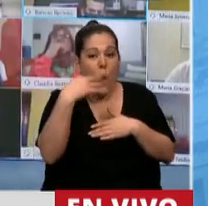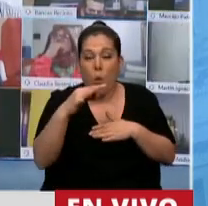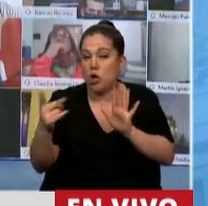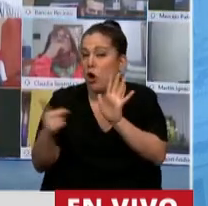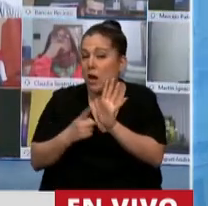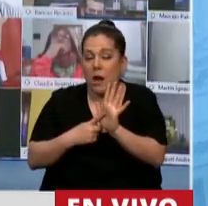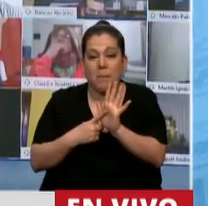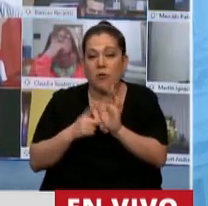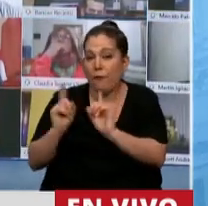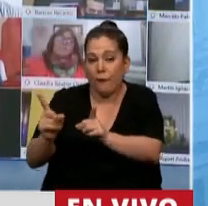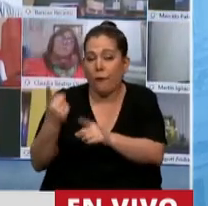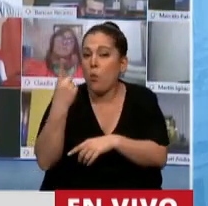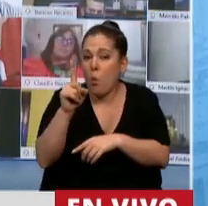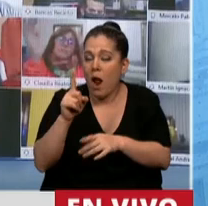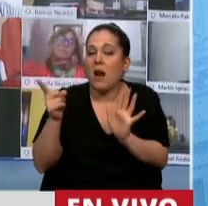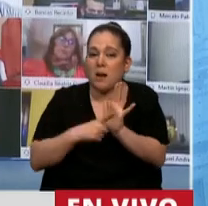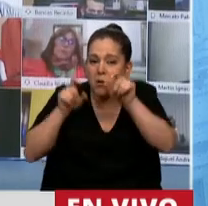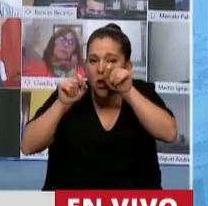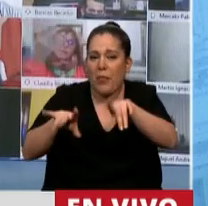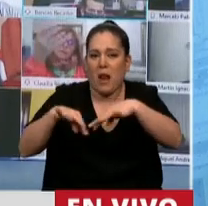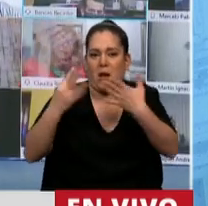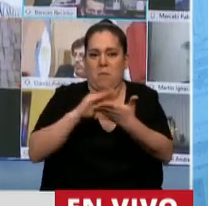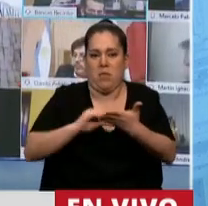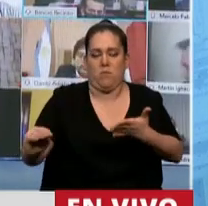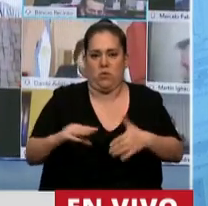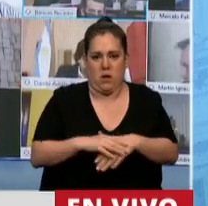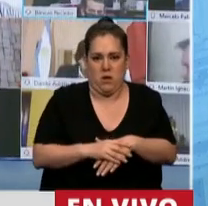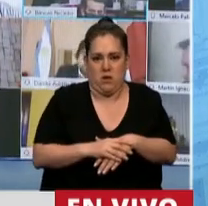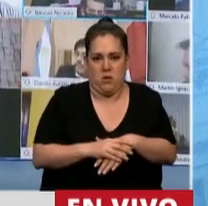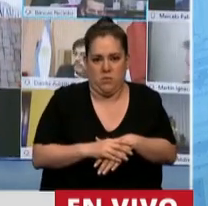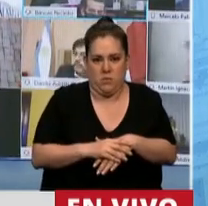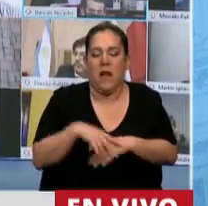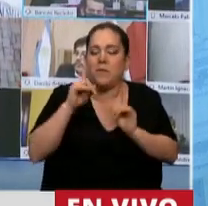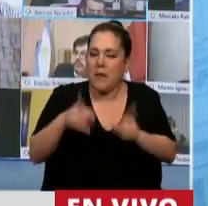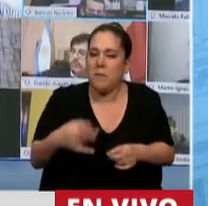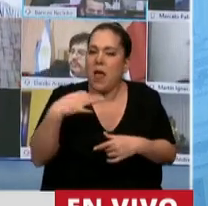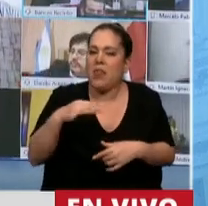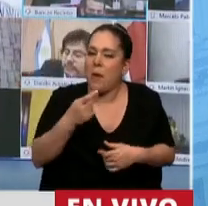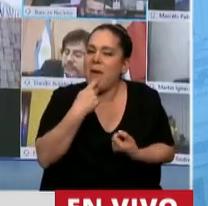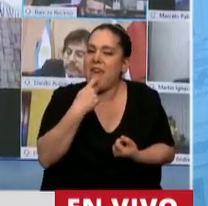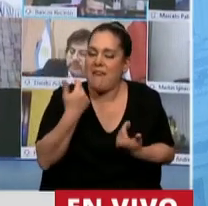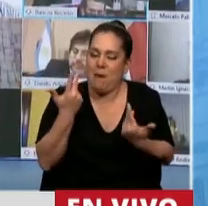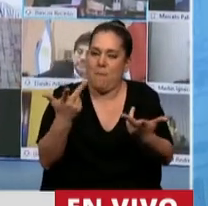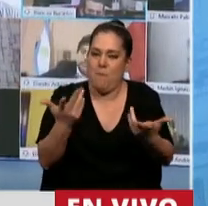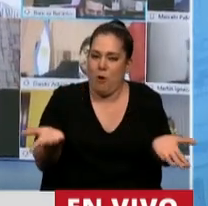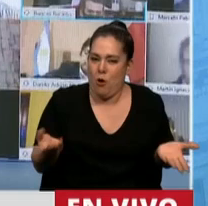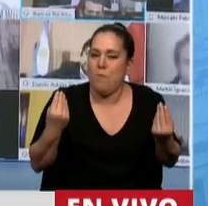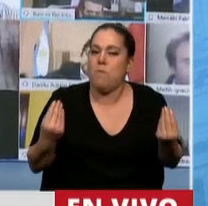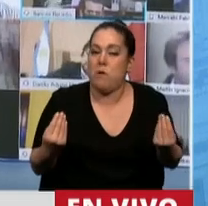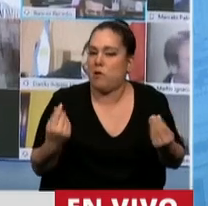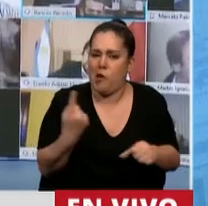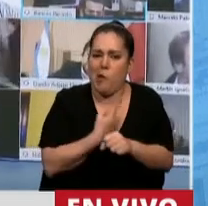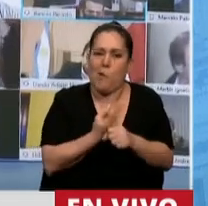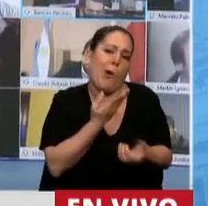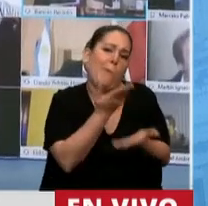es el reglamento de la Cámara. Y también hay que actuar con la ejemplariedad porque no se le puede pedir a